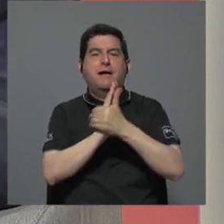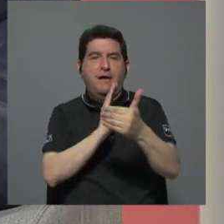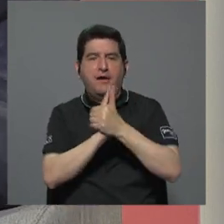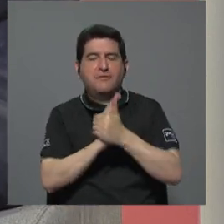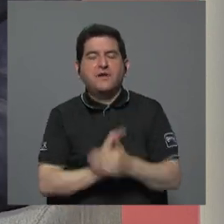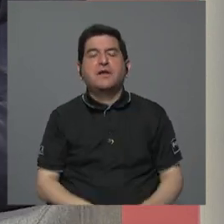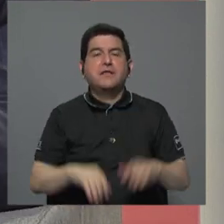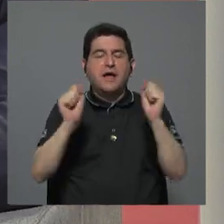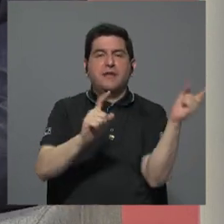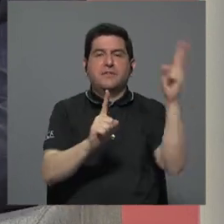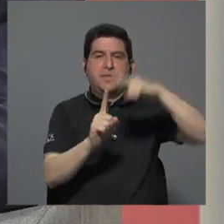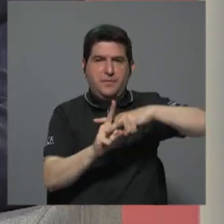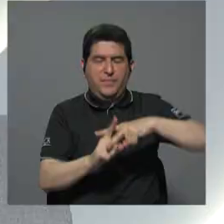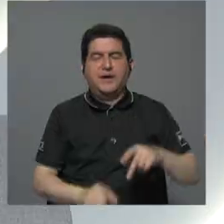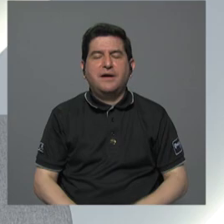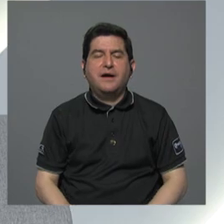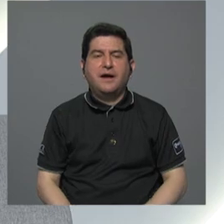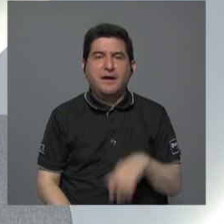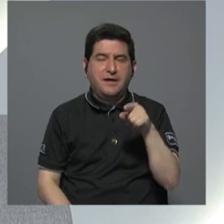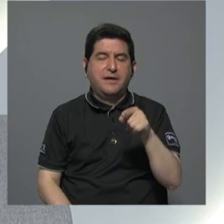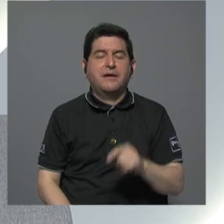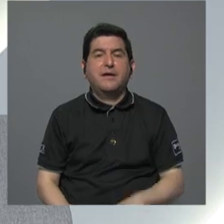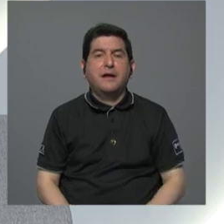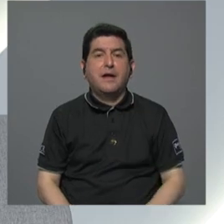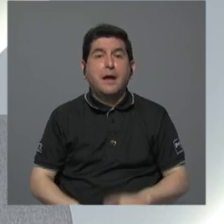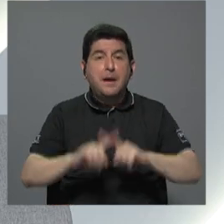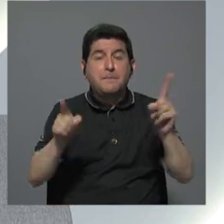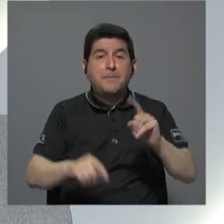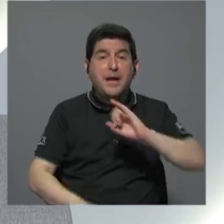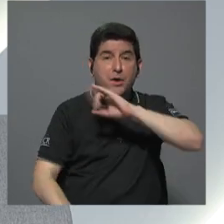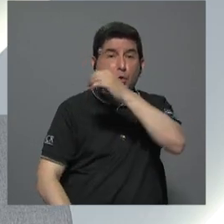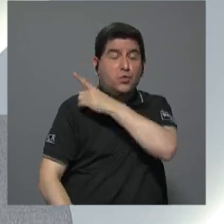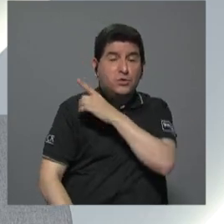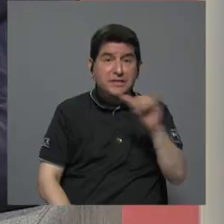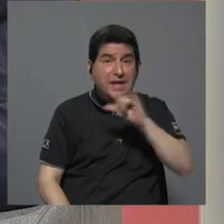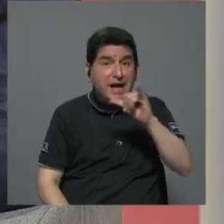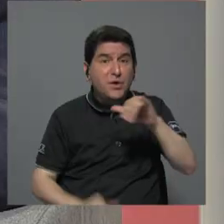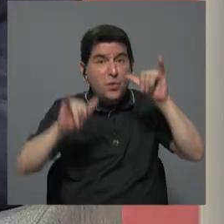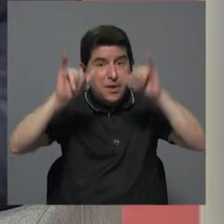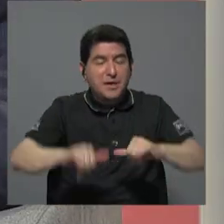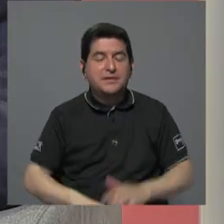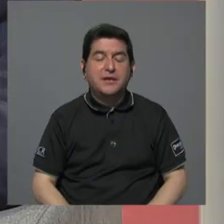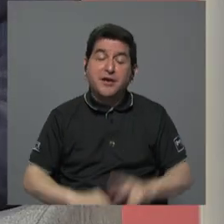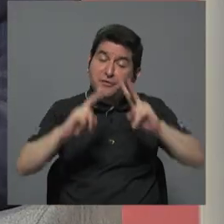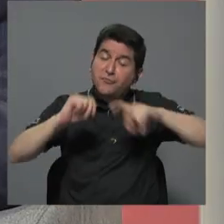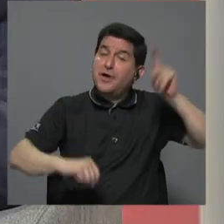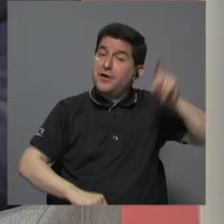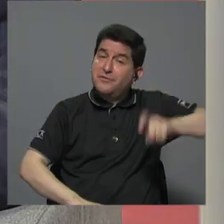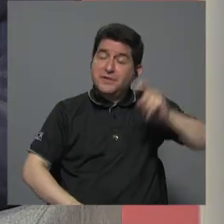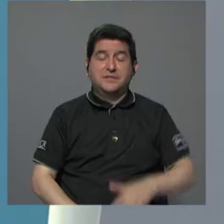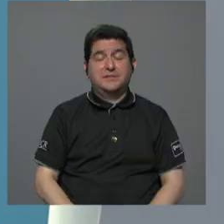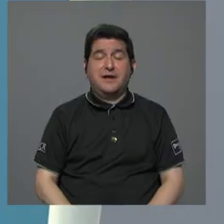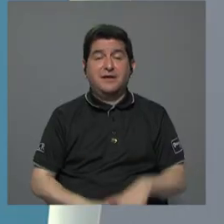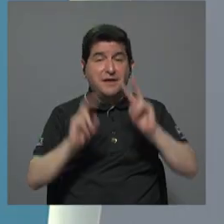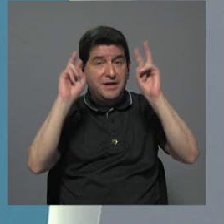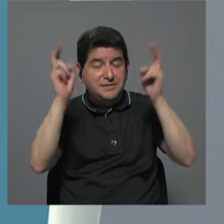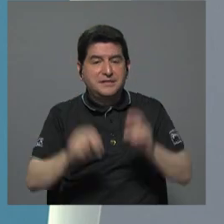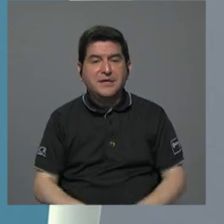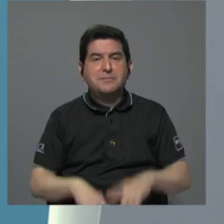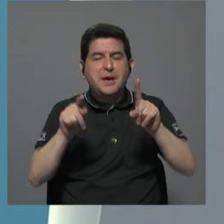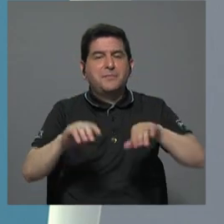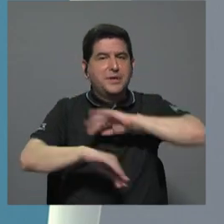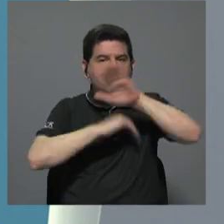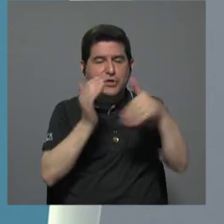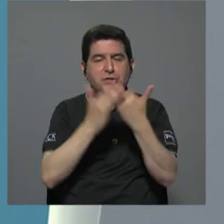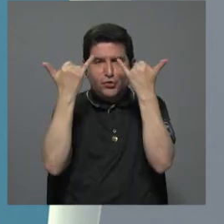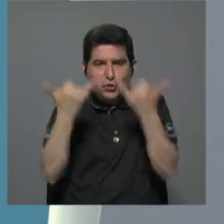de ejercer una supervisión parte harían cambios en el Consejo Directivo? ¿Lo mantendrían igual? Bueno, es parte de lo que habría que revisar en el tema de la nueva que están ahí tienen que irse